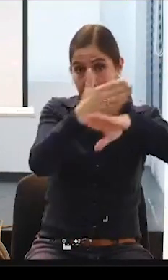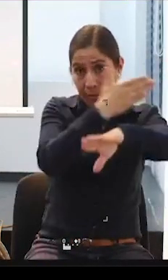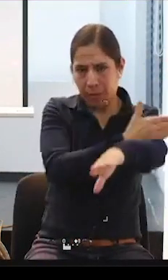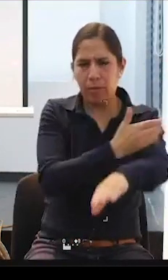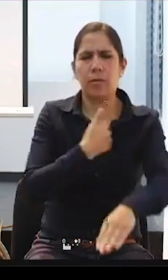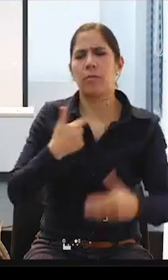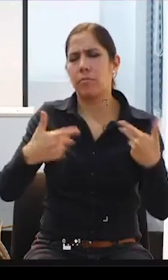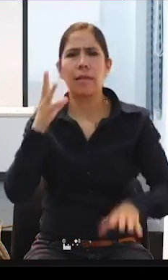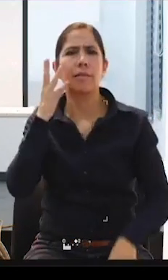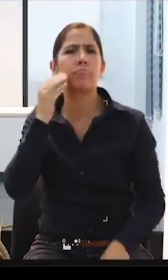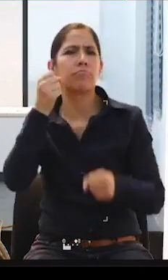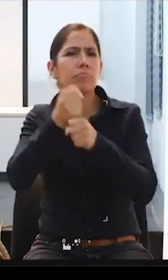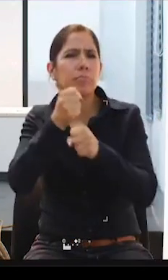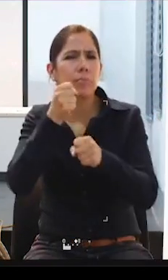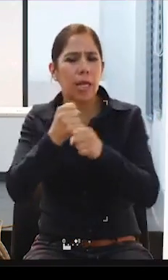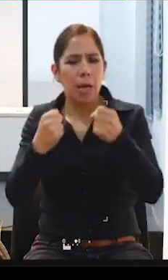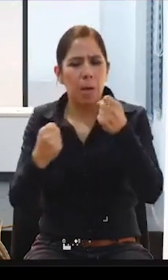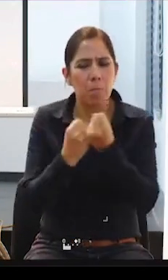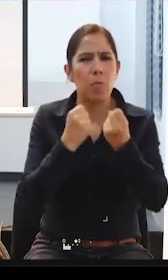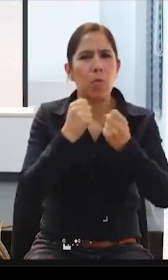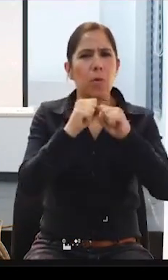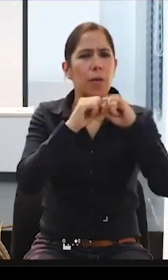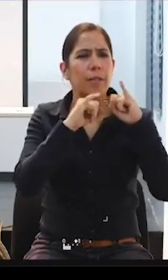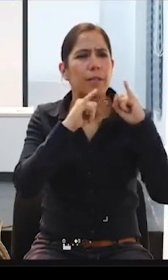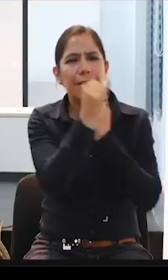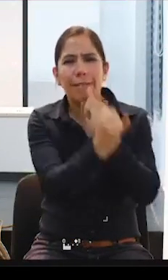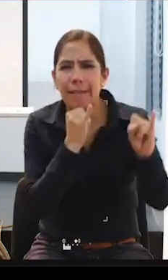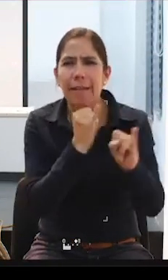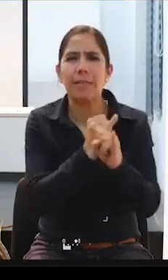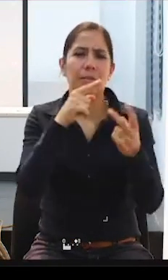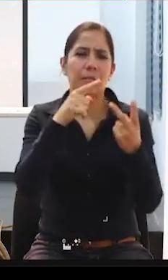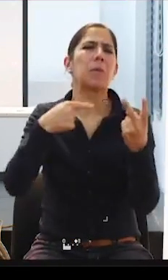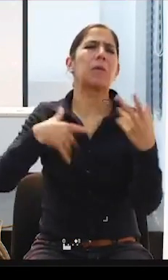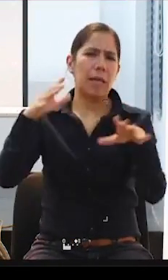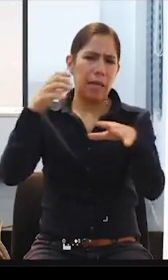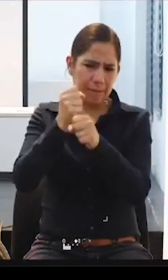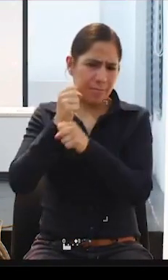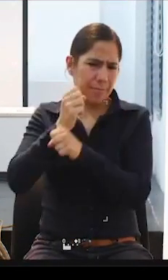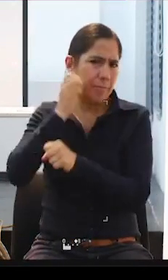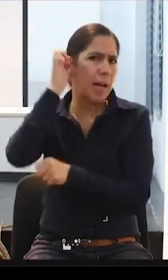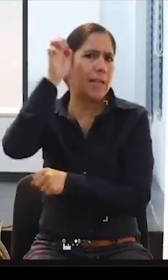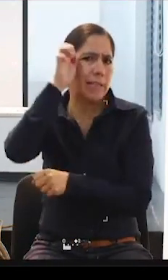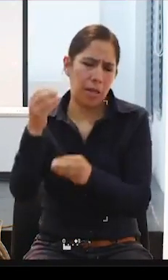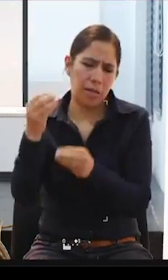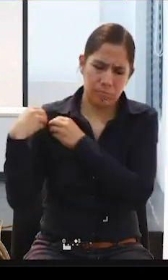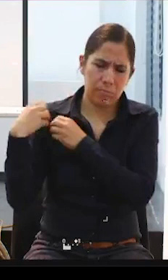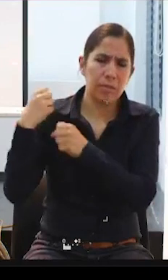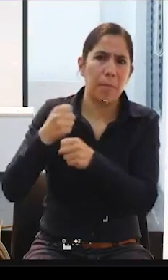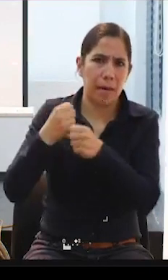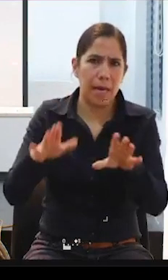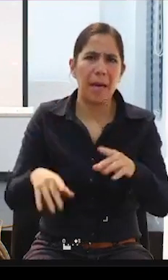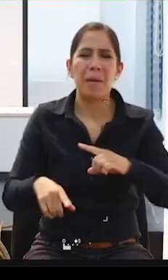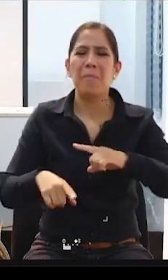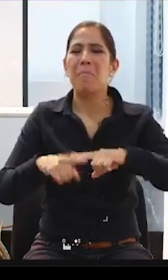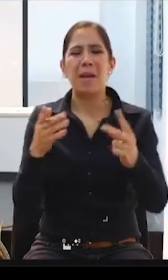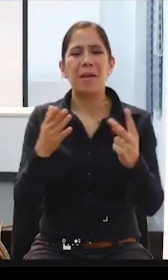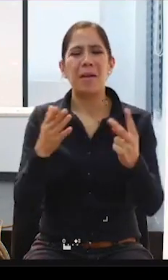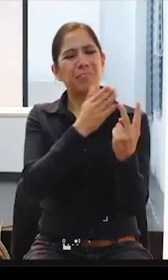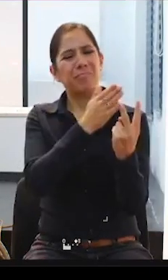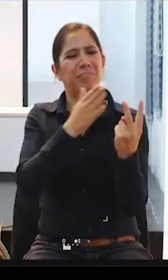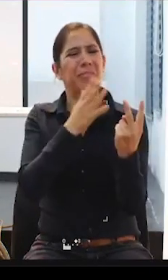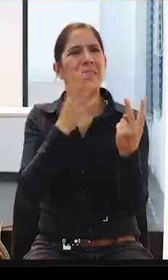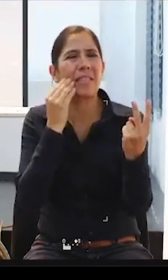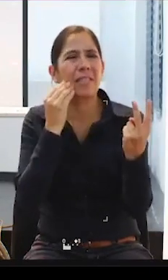he trabajado en la entidad pública, todo, y muchas cosas no me gustaban, porque al final haces cosas que no te gustan, ¿no?